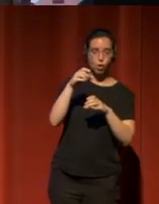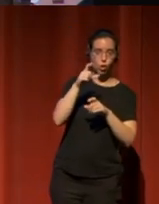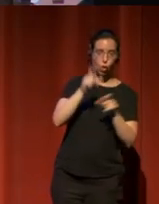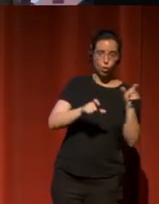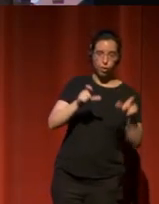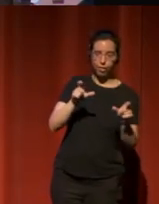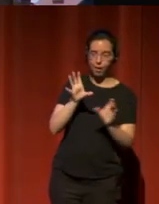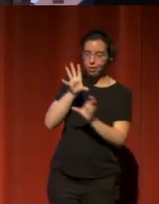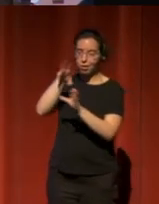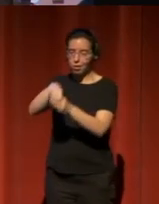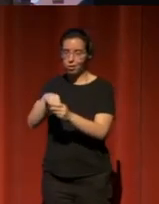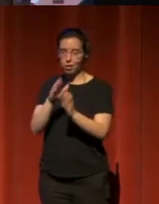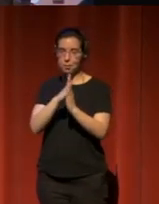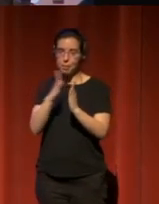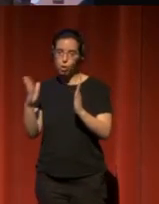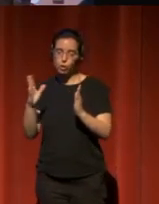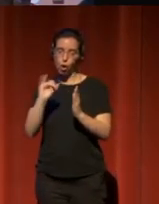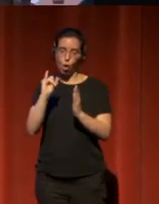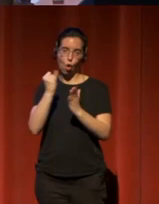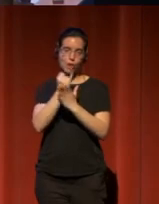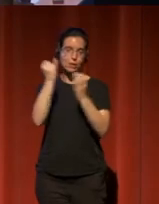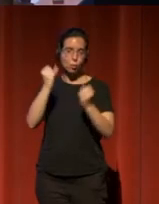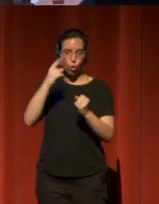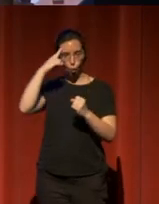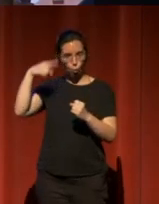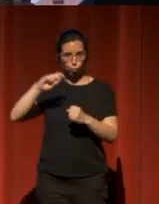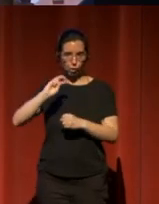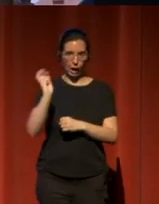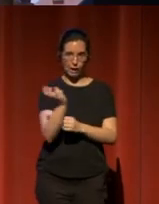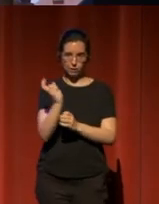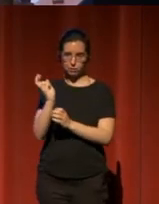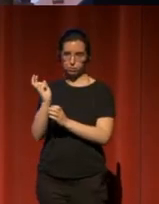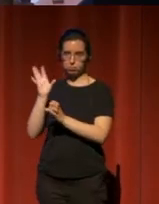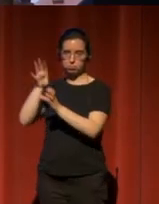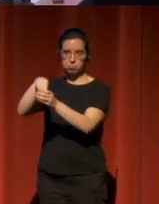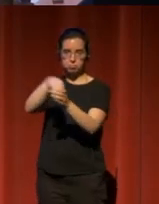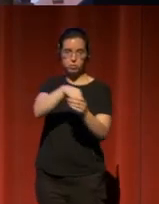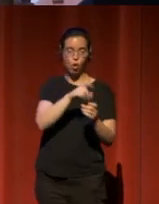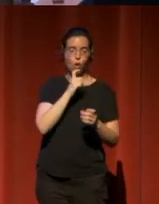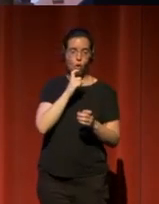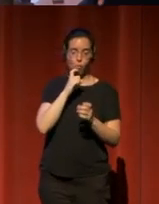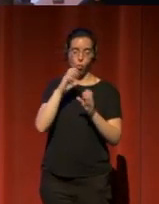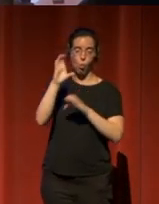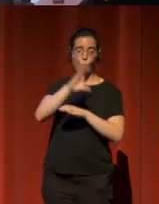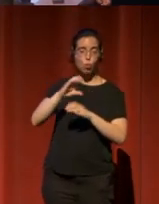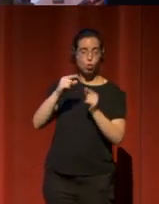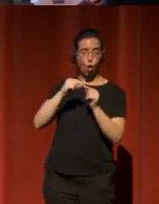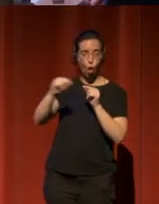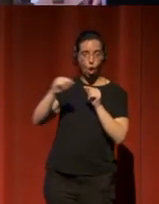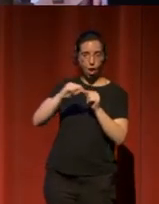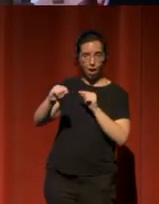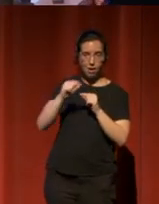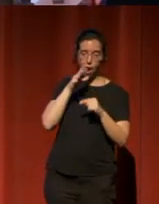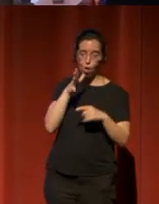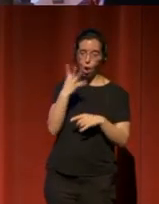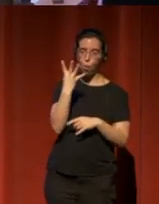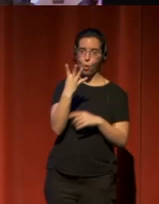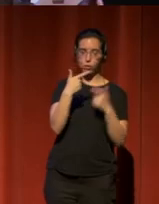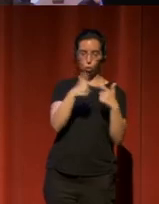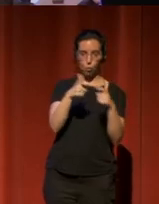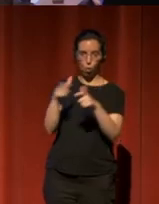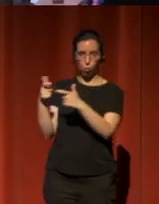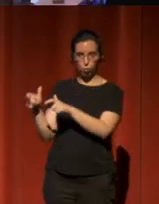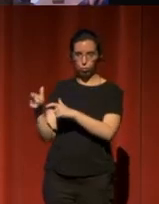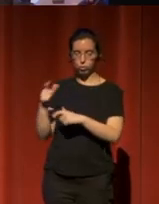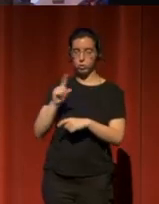instituciones culturales. Es un curso abierto, online, gratuito, y estructurado en, ahora, cuatro módulos. En la